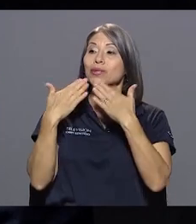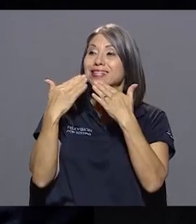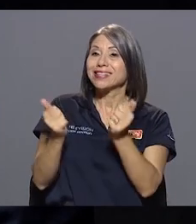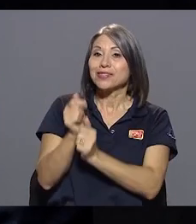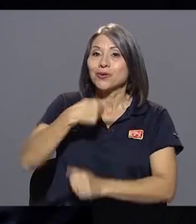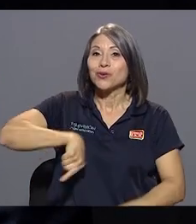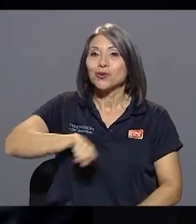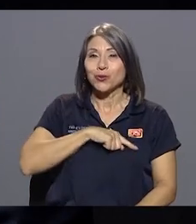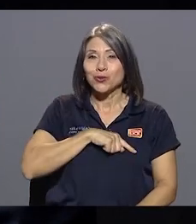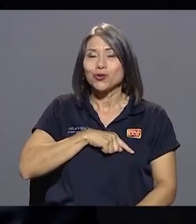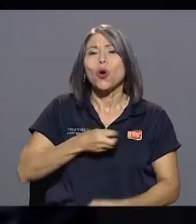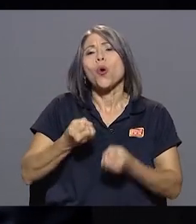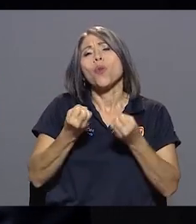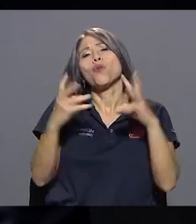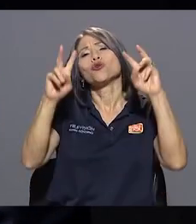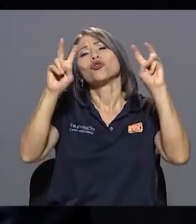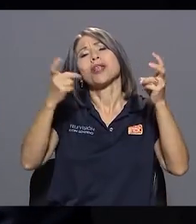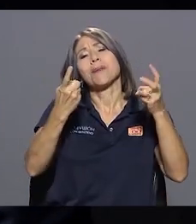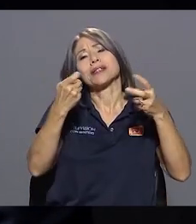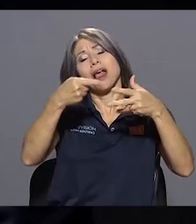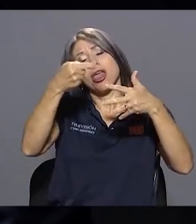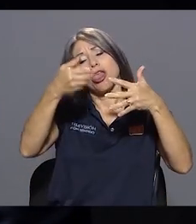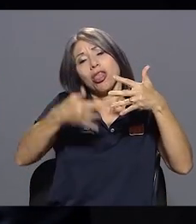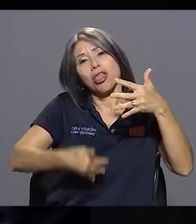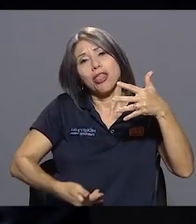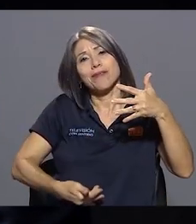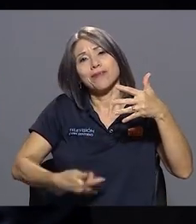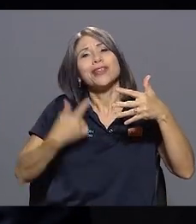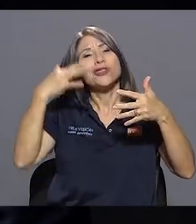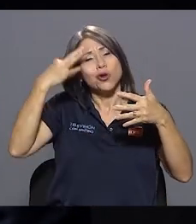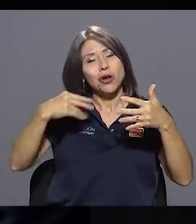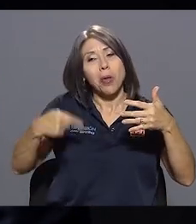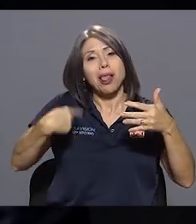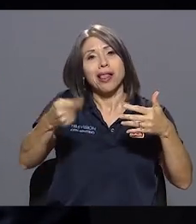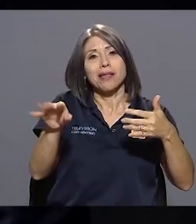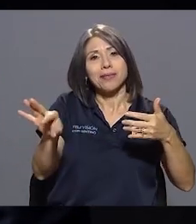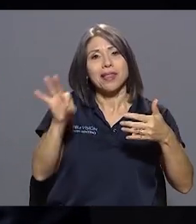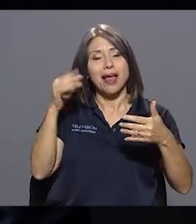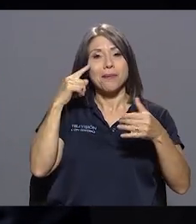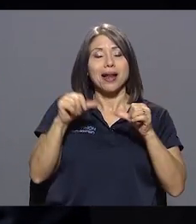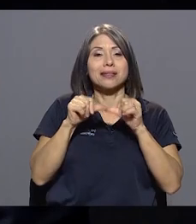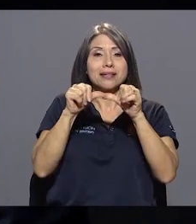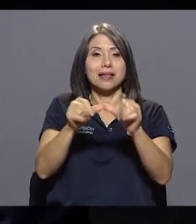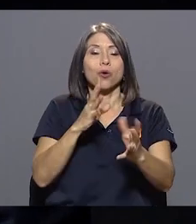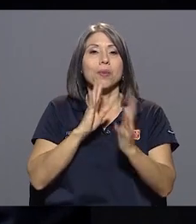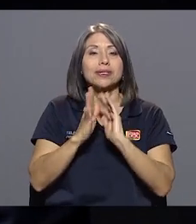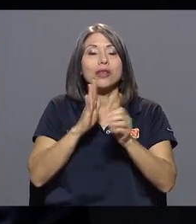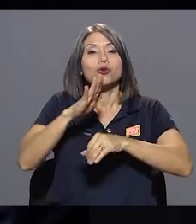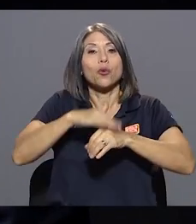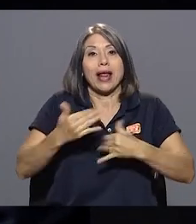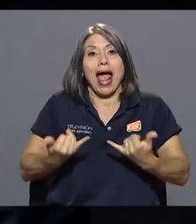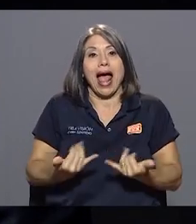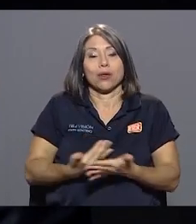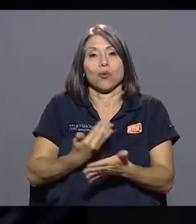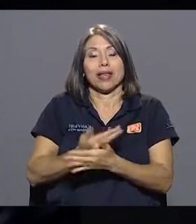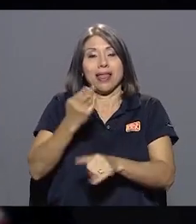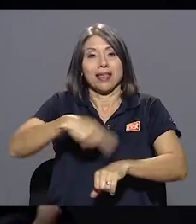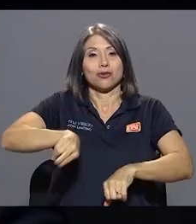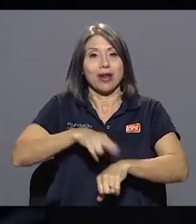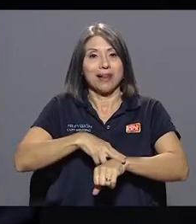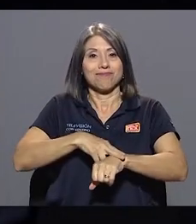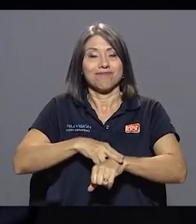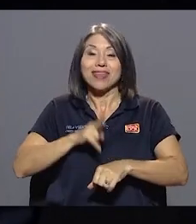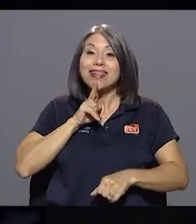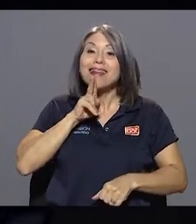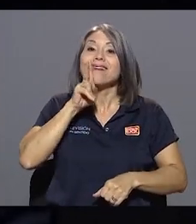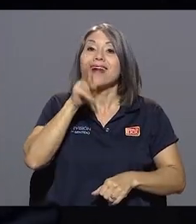nosotros, me quedan muchos temas y creo que le invitaré pronto para seguir conversando sobre la actualidad nacional y sobre todo la realidad